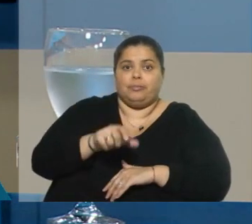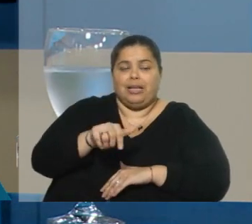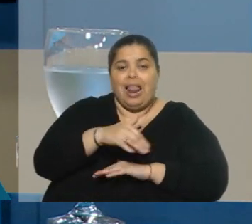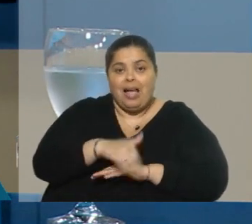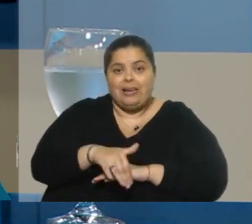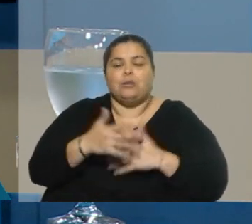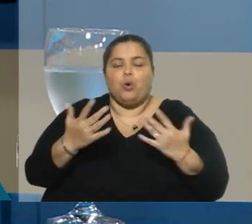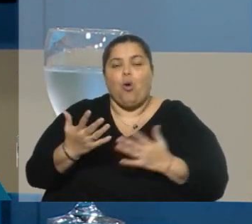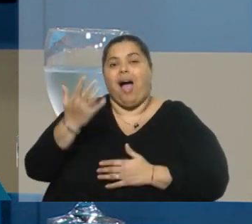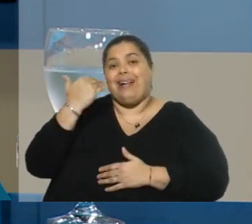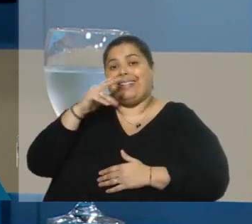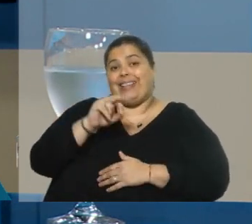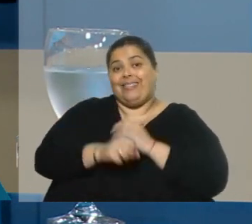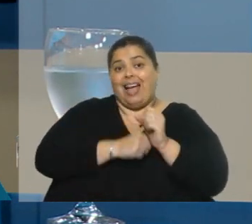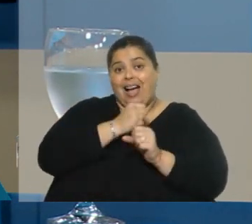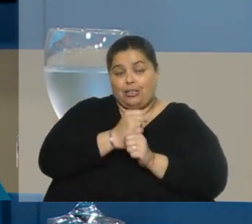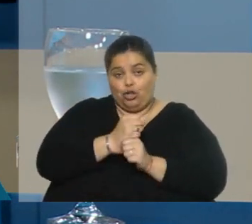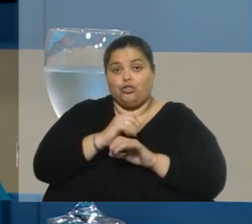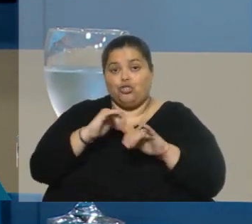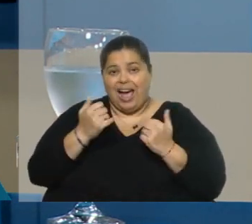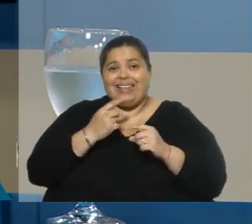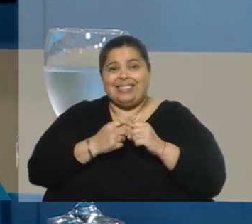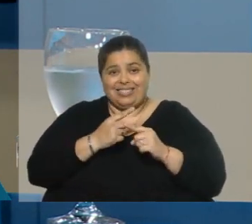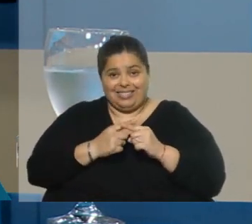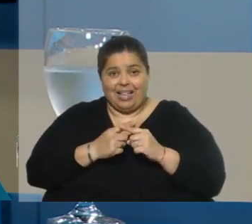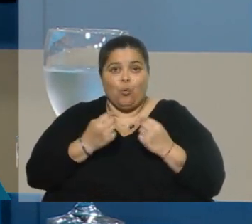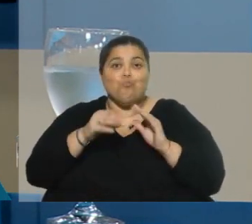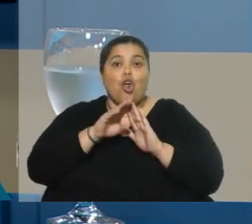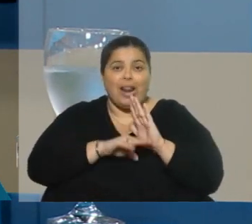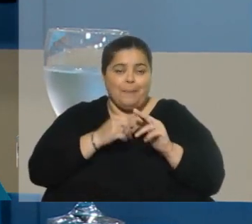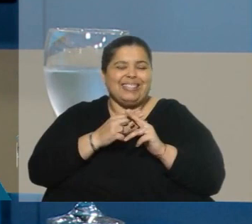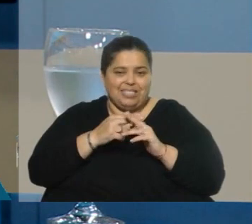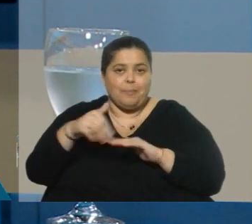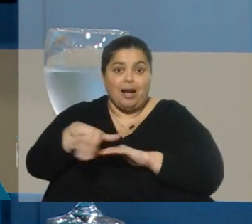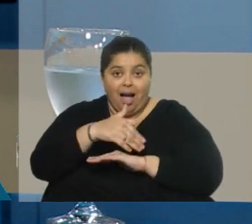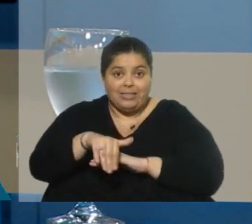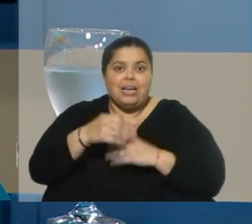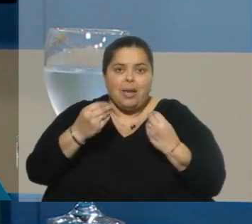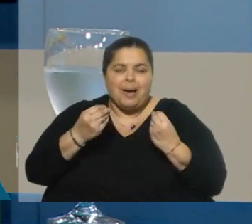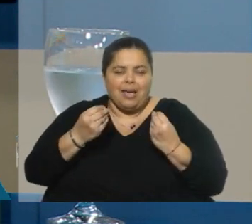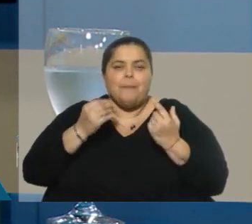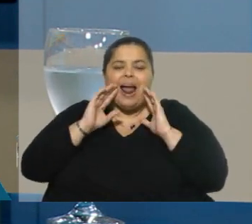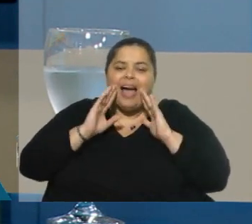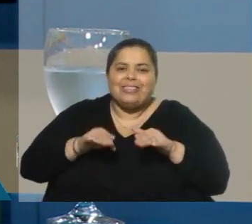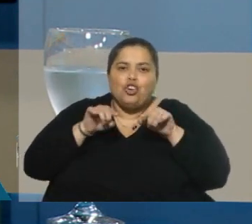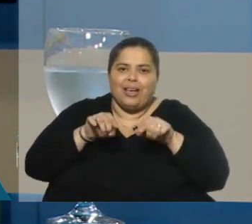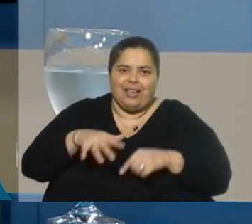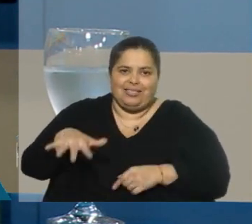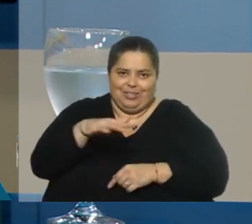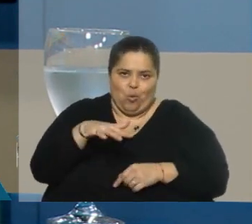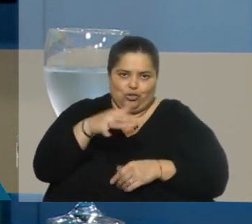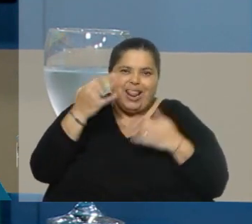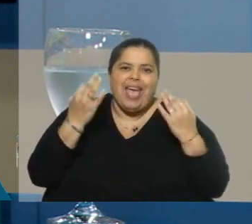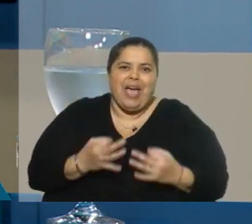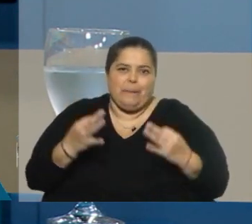Hace 30 años que existe en el INAO el programa calle, que precisamente está dedicado a atender estas situaciones, y ha habido una